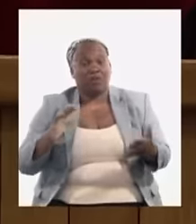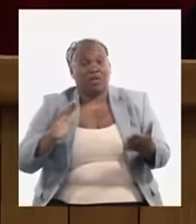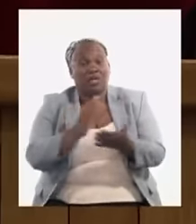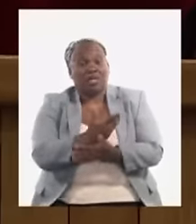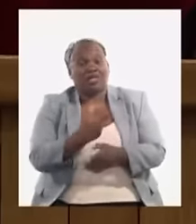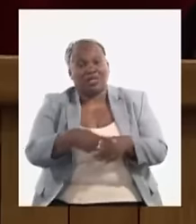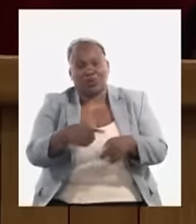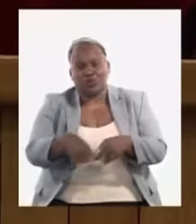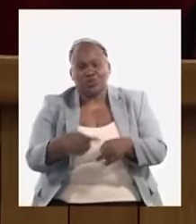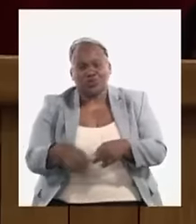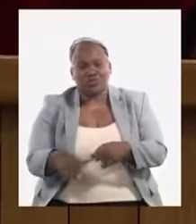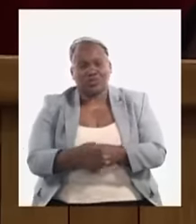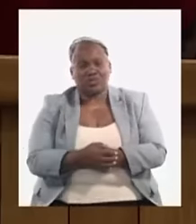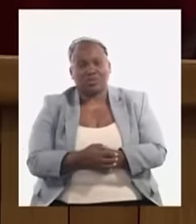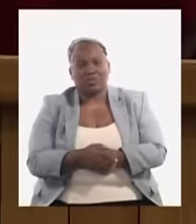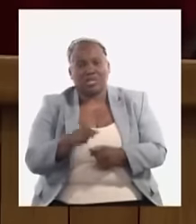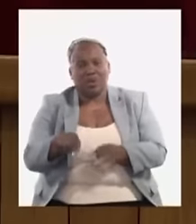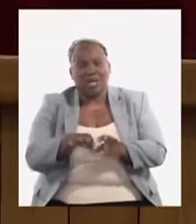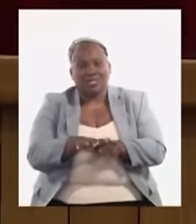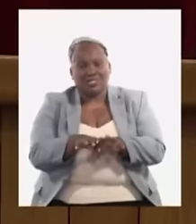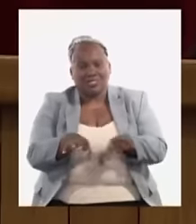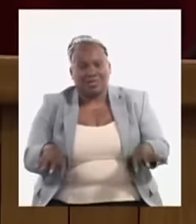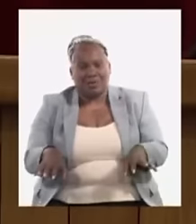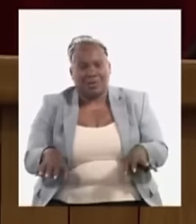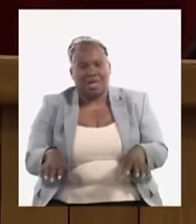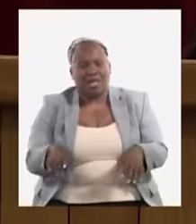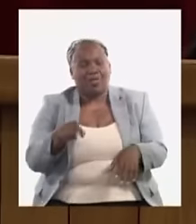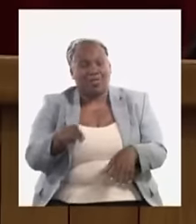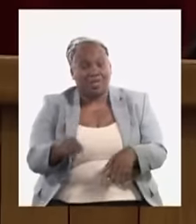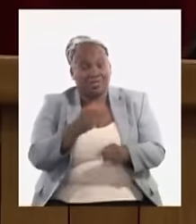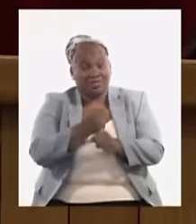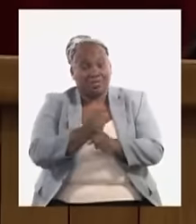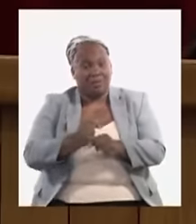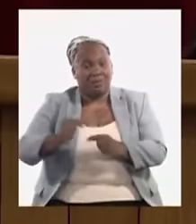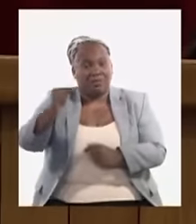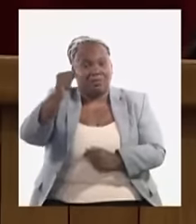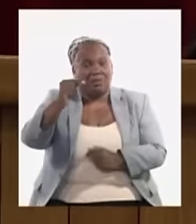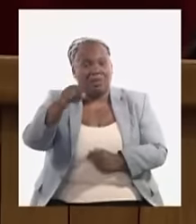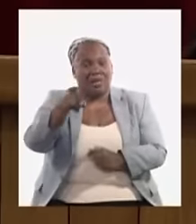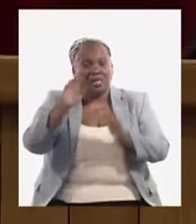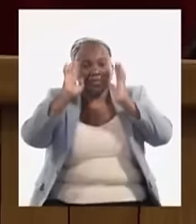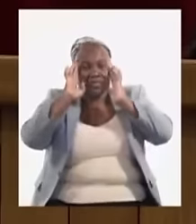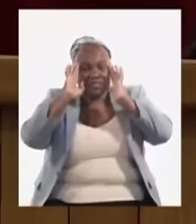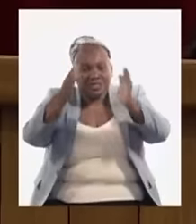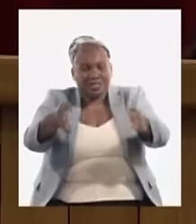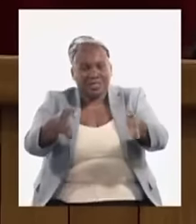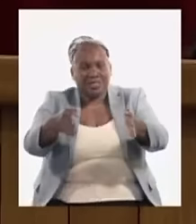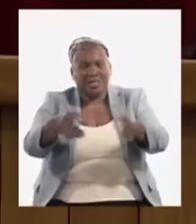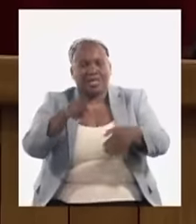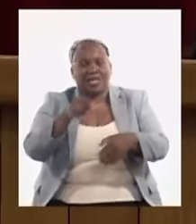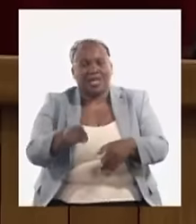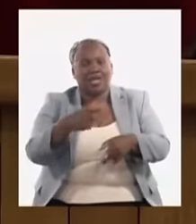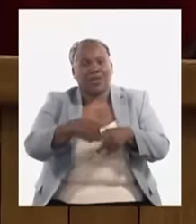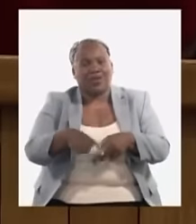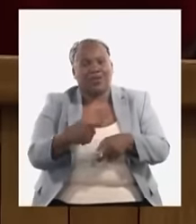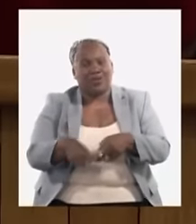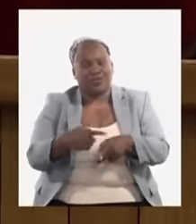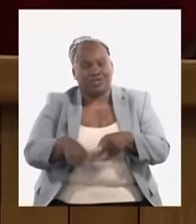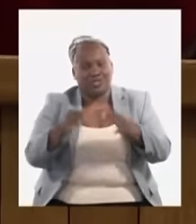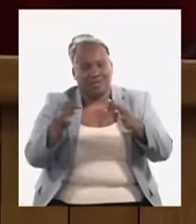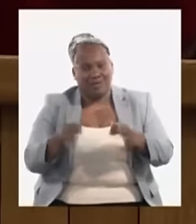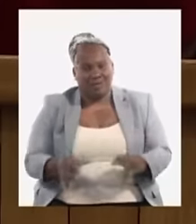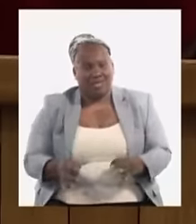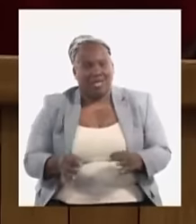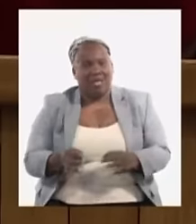cosas, que lo ha separado de su actividad principal, para que se concentren en las cuestiones y que de verdad puedan